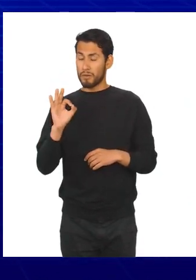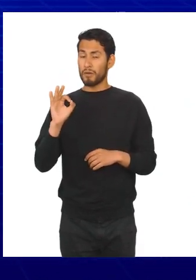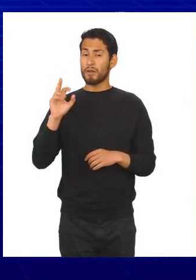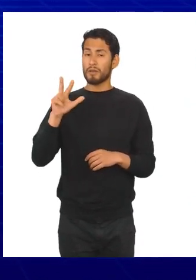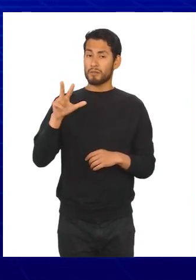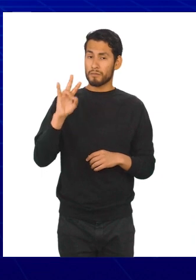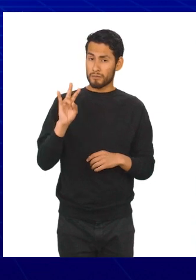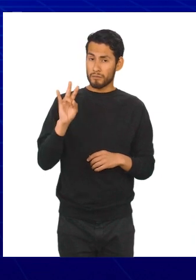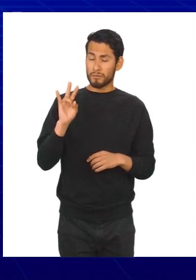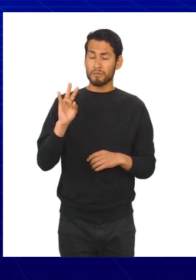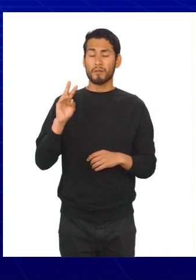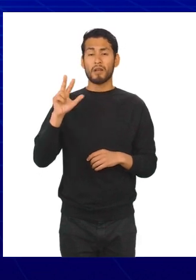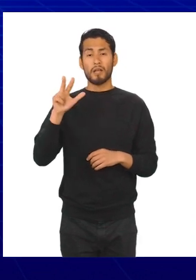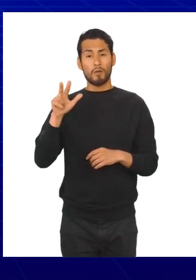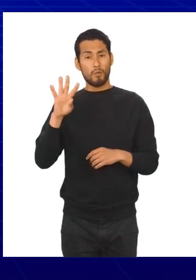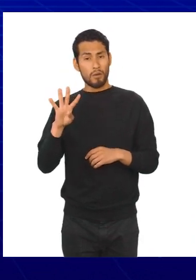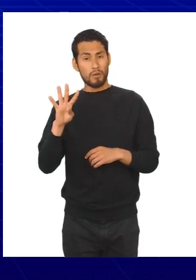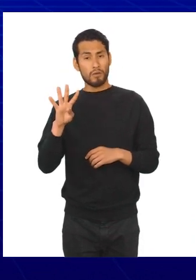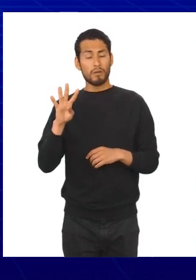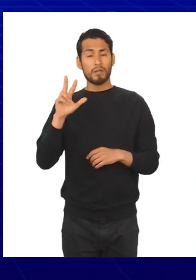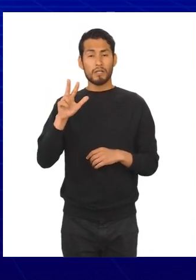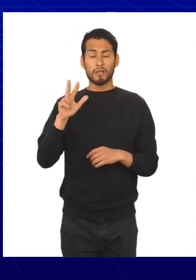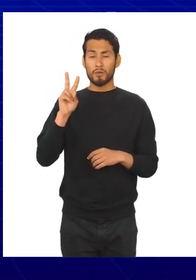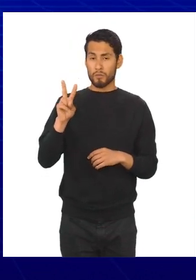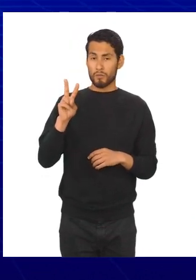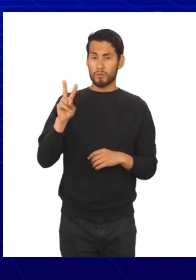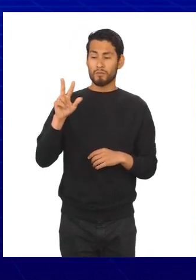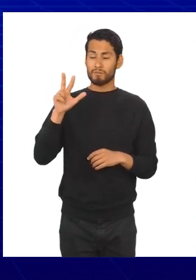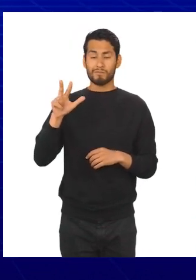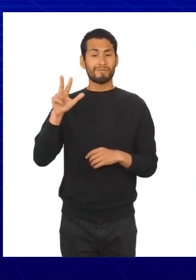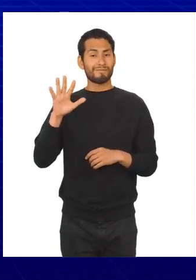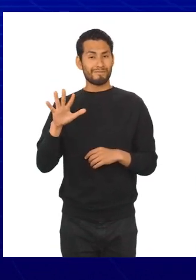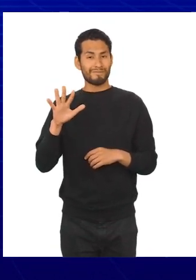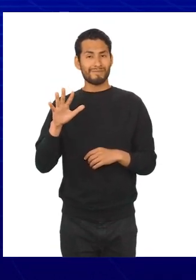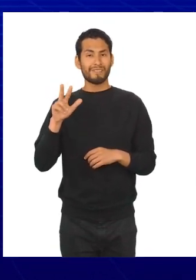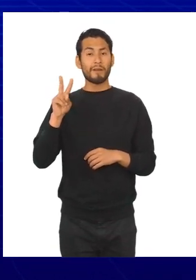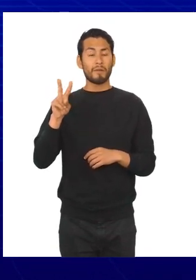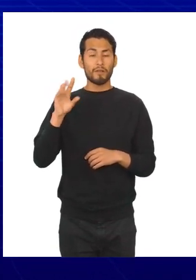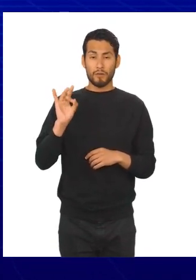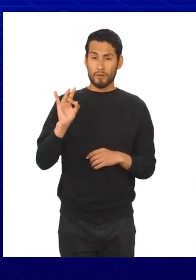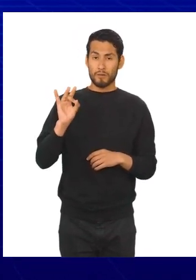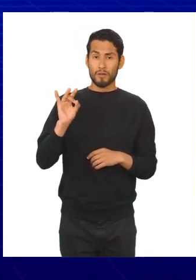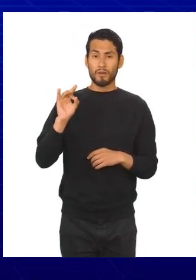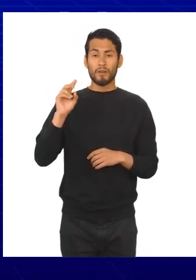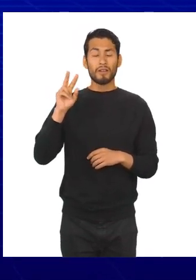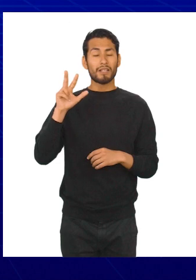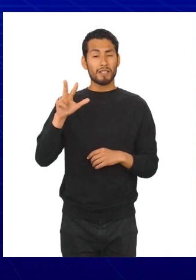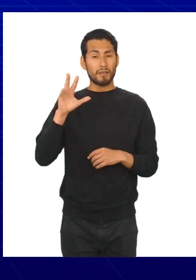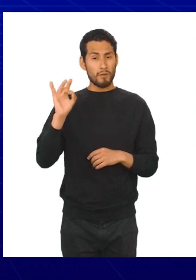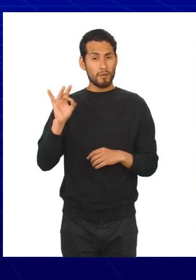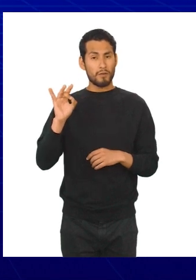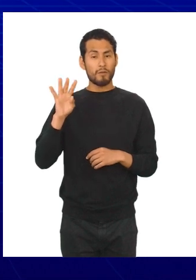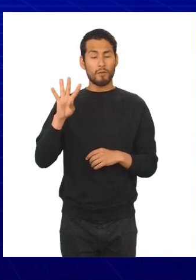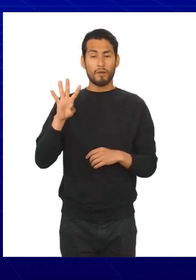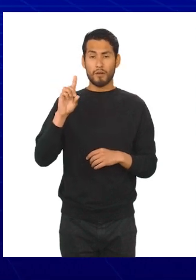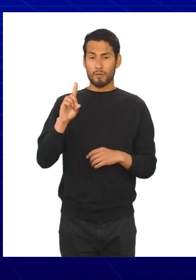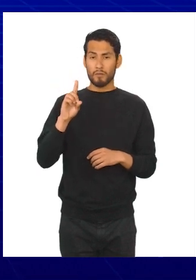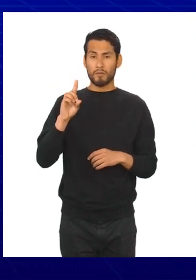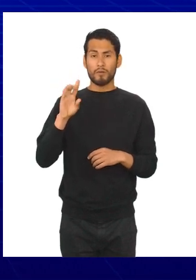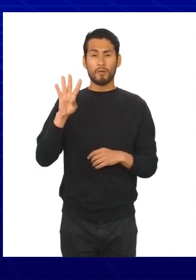39, 37, 34, 32, 35, 28, 38,